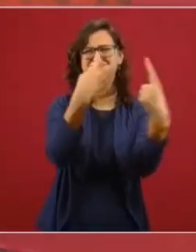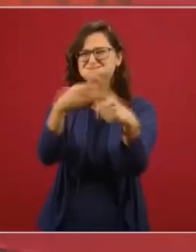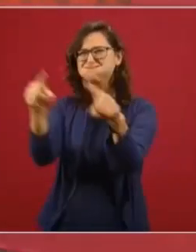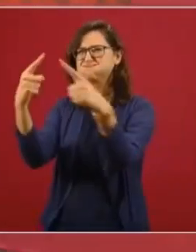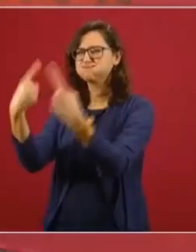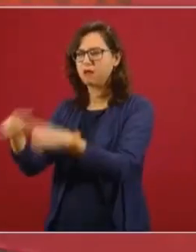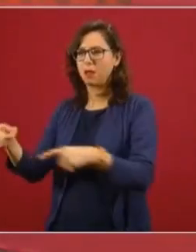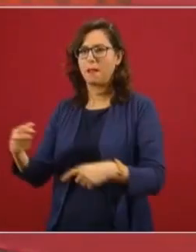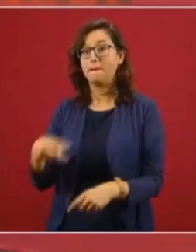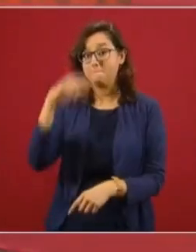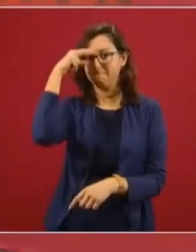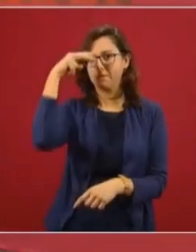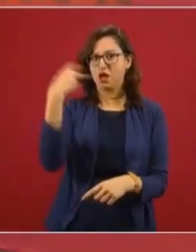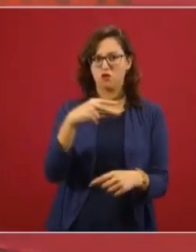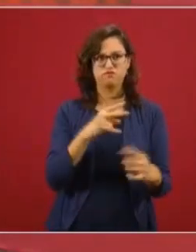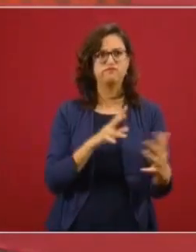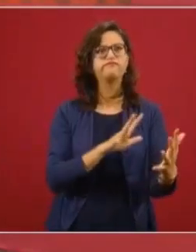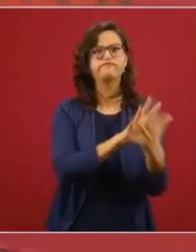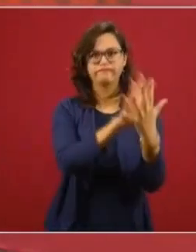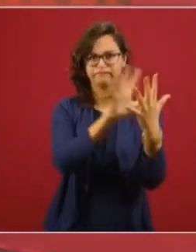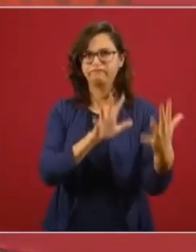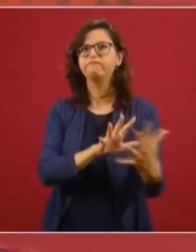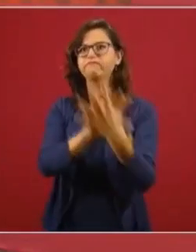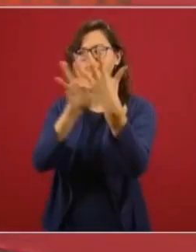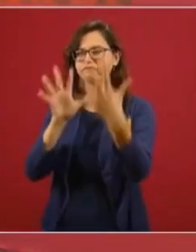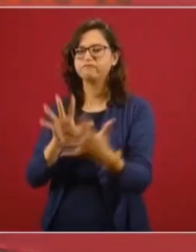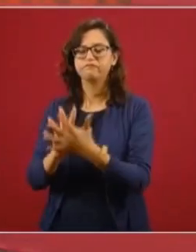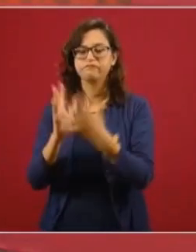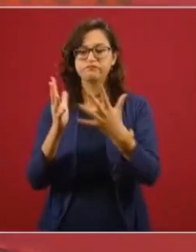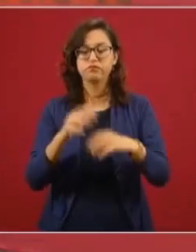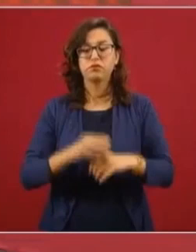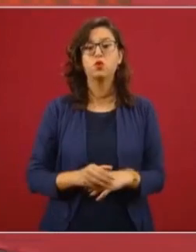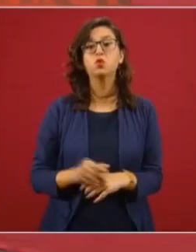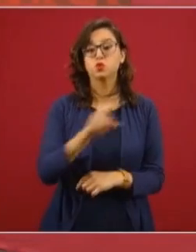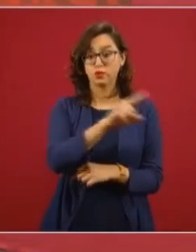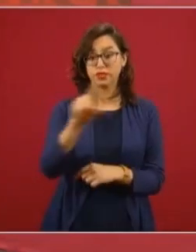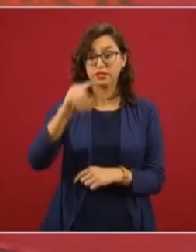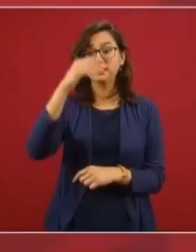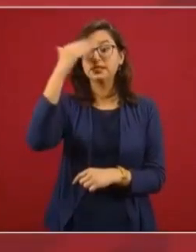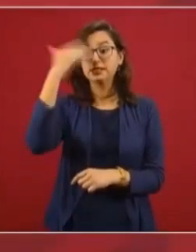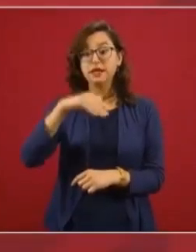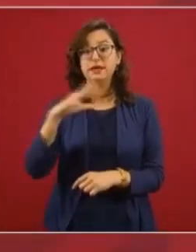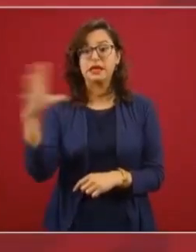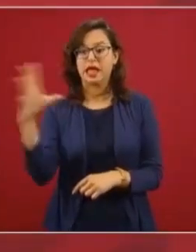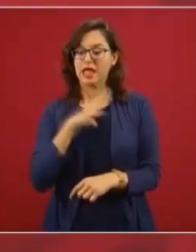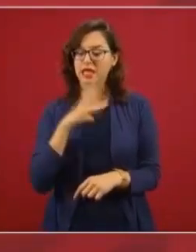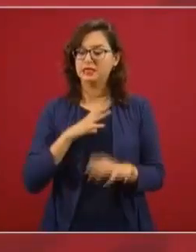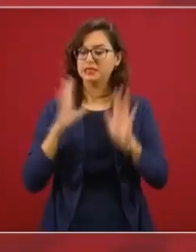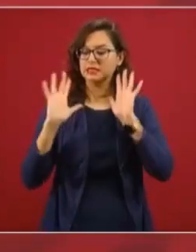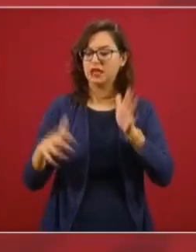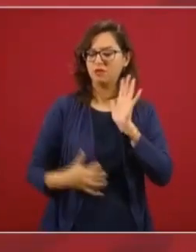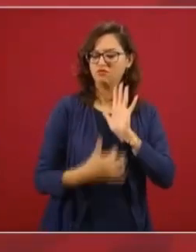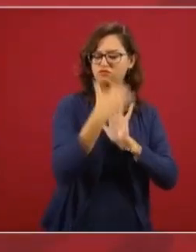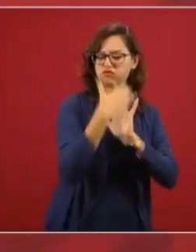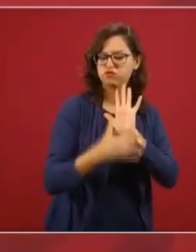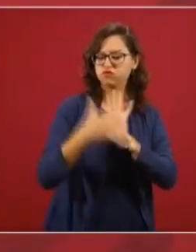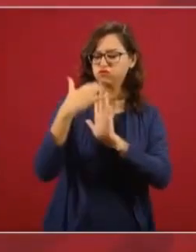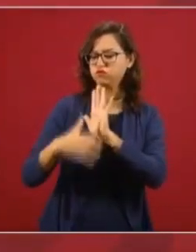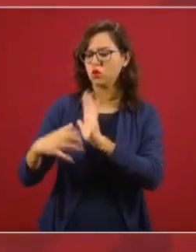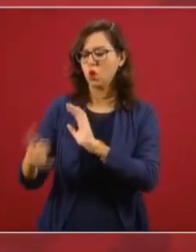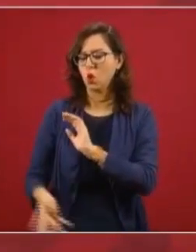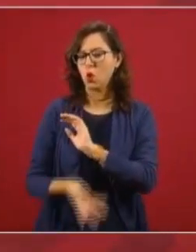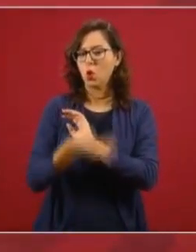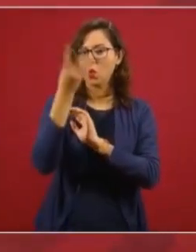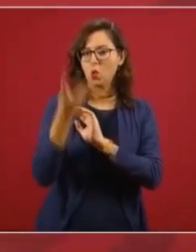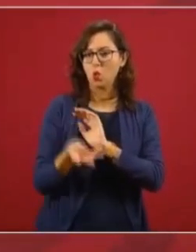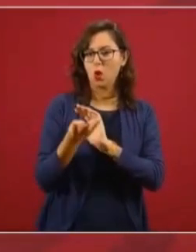México está participando. Como ustedes saben, hay cuatro memorándums de entendimiento para hacer en México protocolos